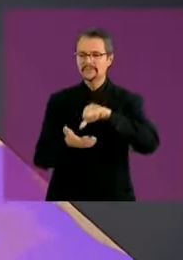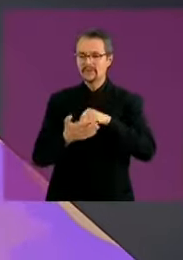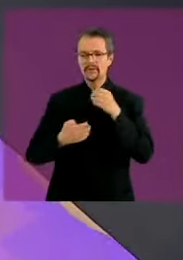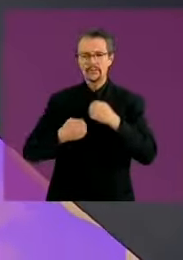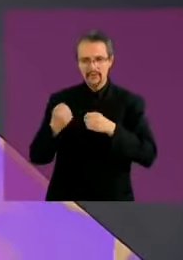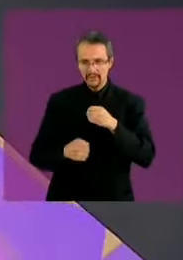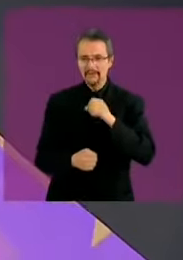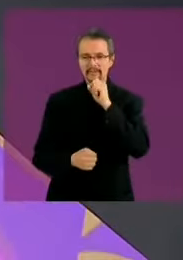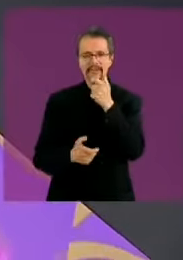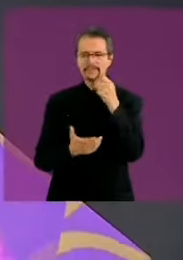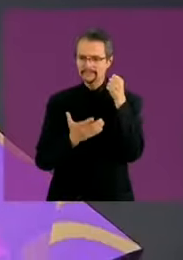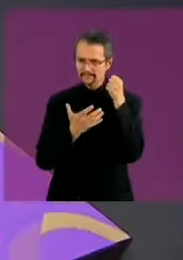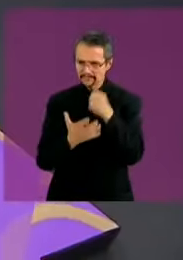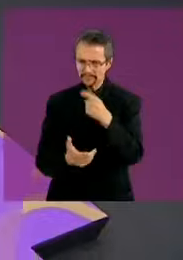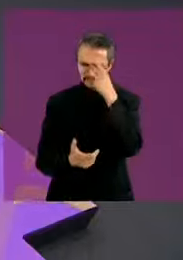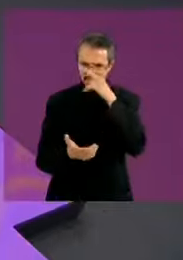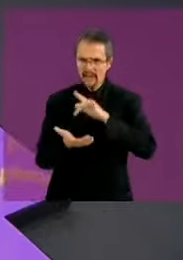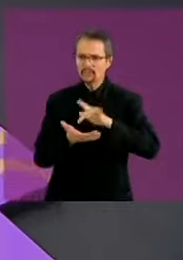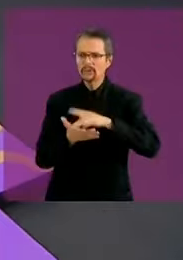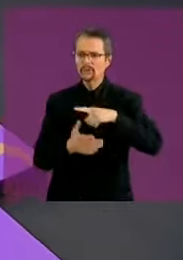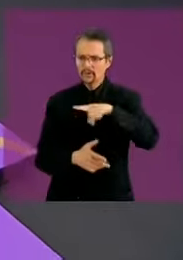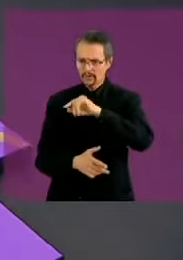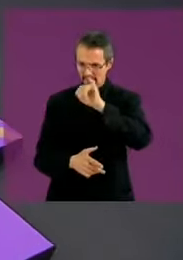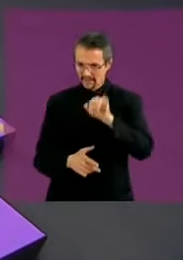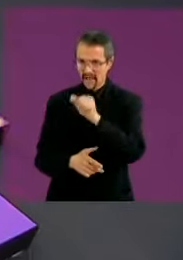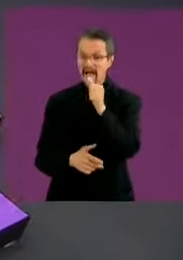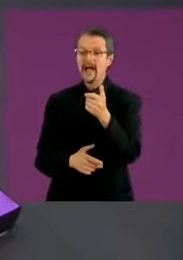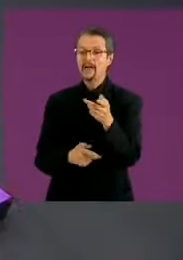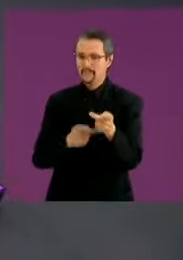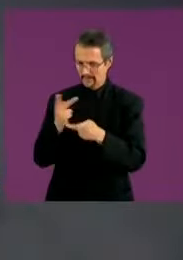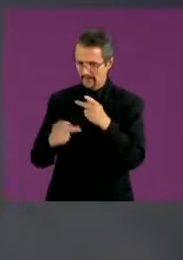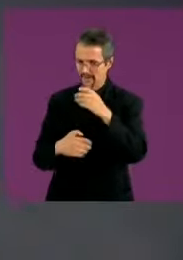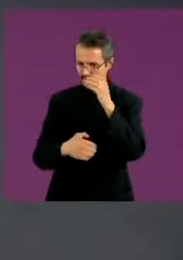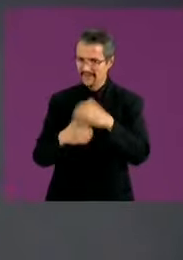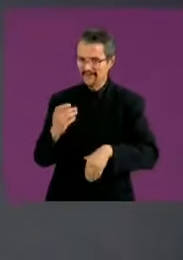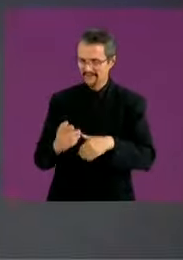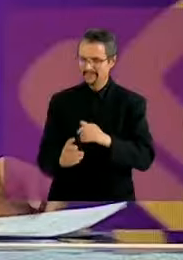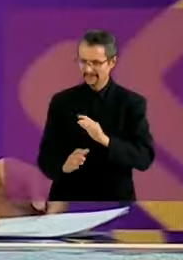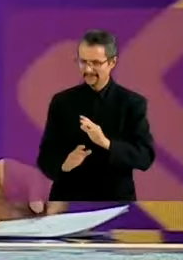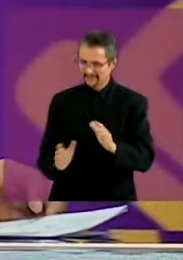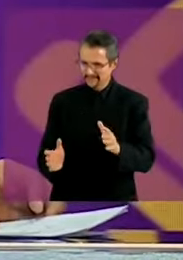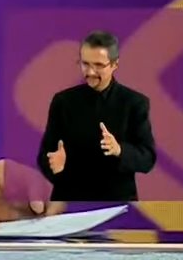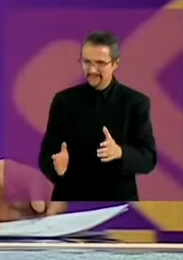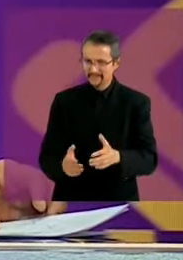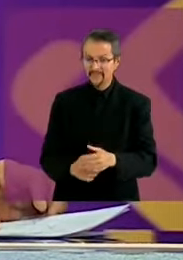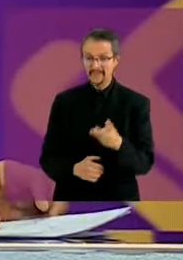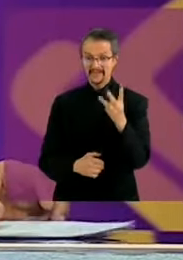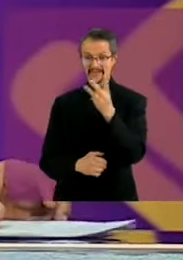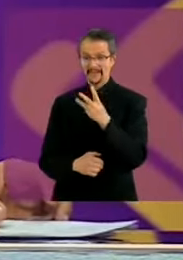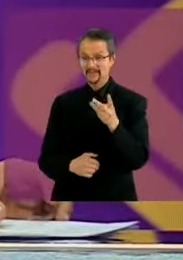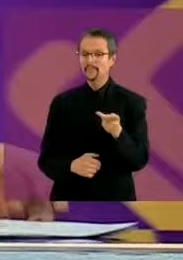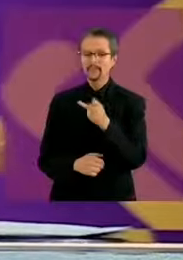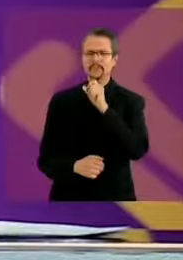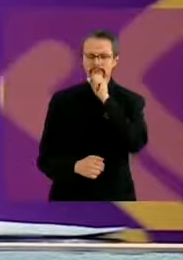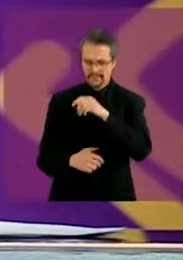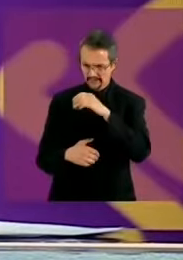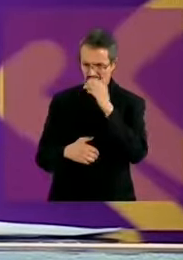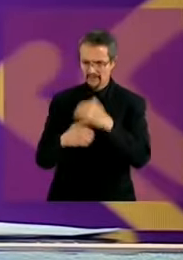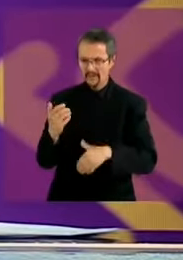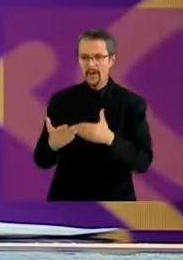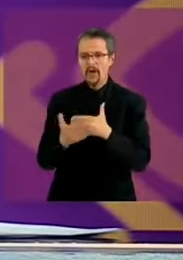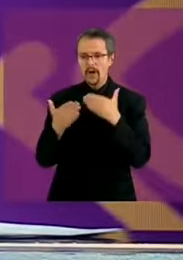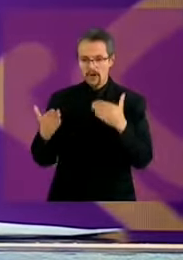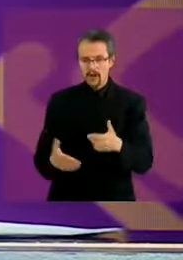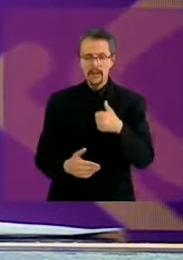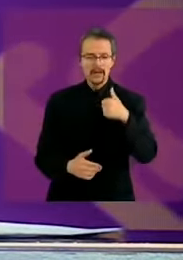candidato Maynes. Terminamos con las preguntas. Recibieron las tres candidaturas la misma pregunta. Vamos ahora con la bolsa de tiempo de este